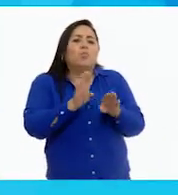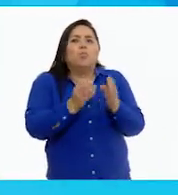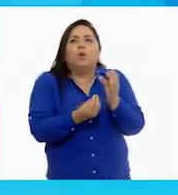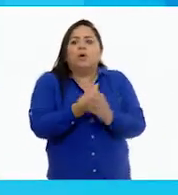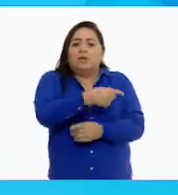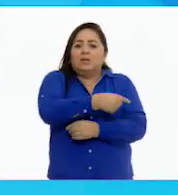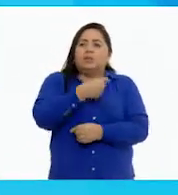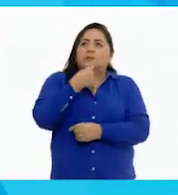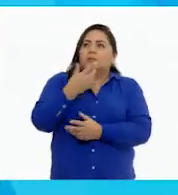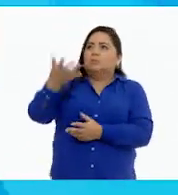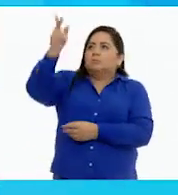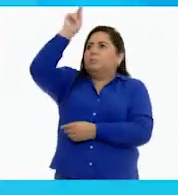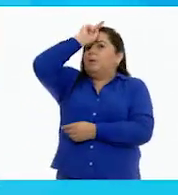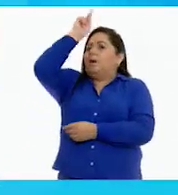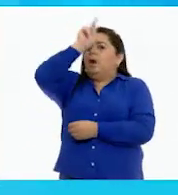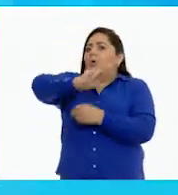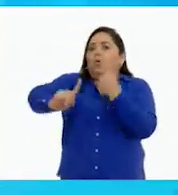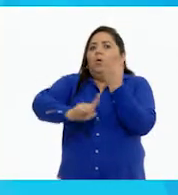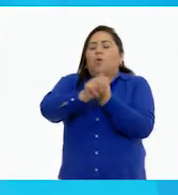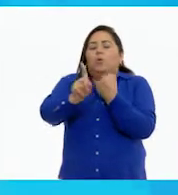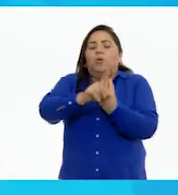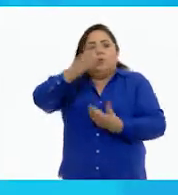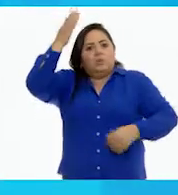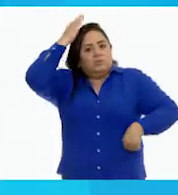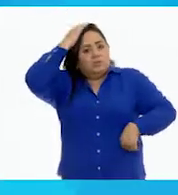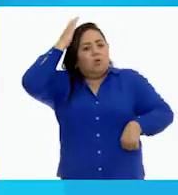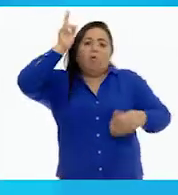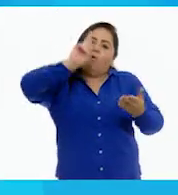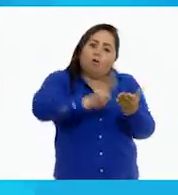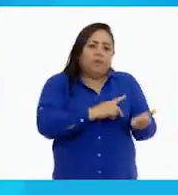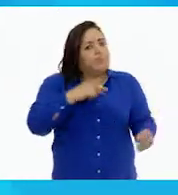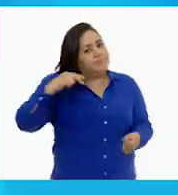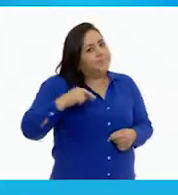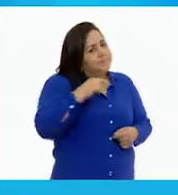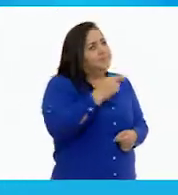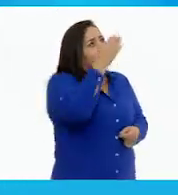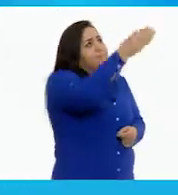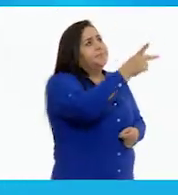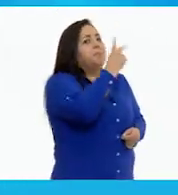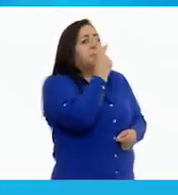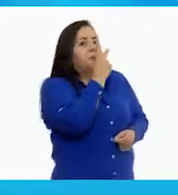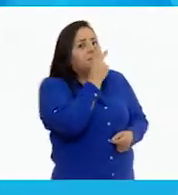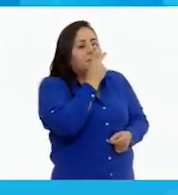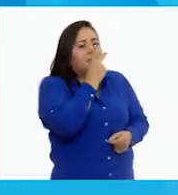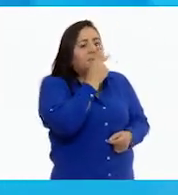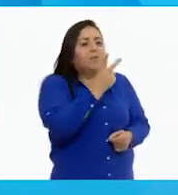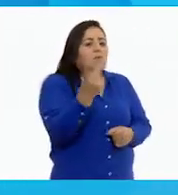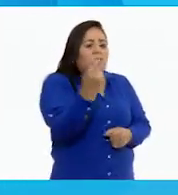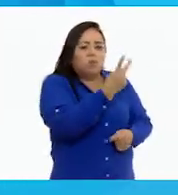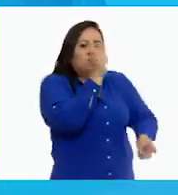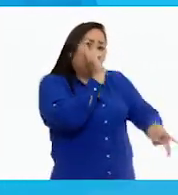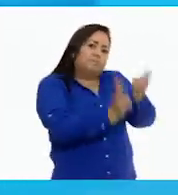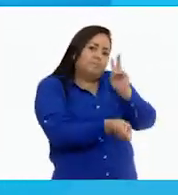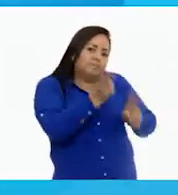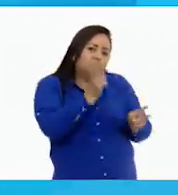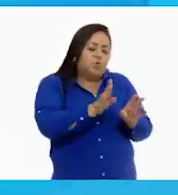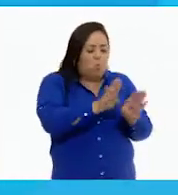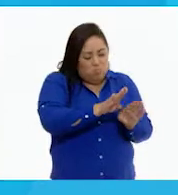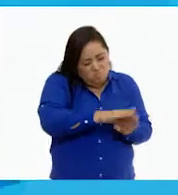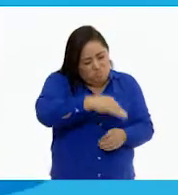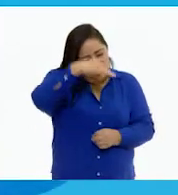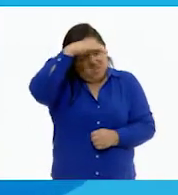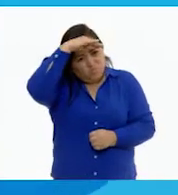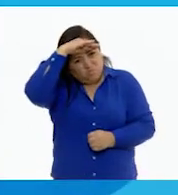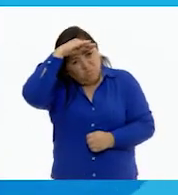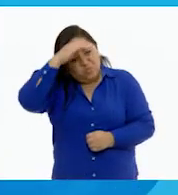problema para Daniel. Regresó con su papá y ambos comenzaron a pensar